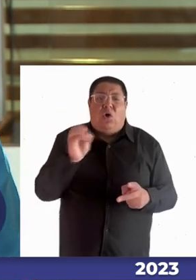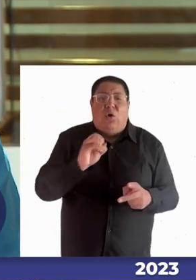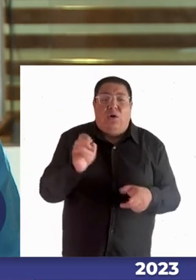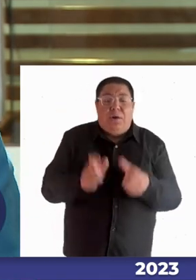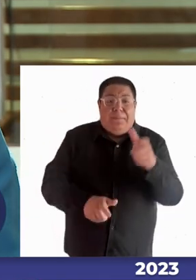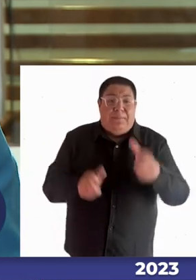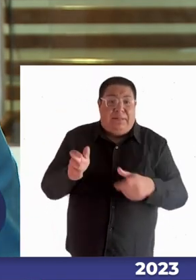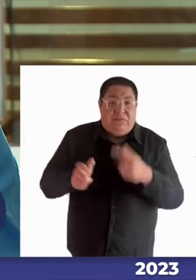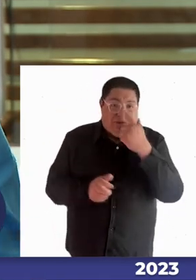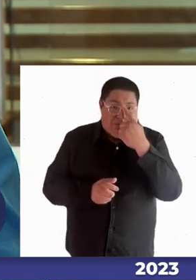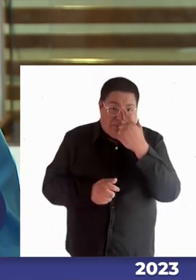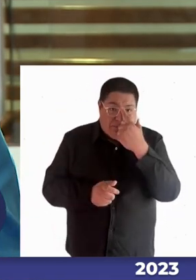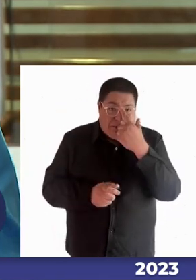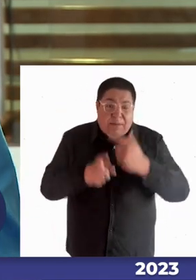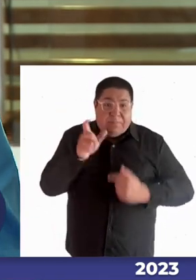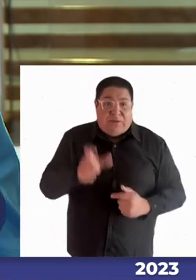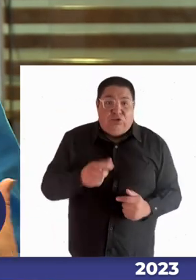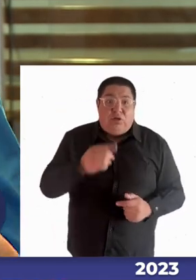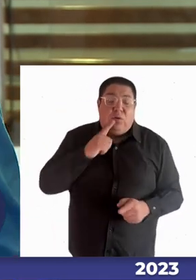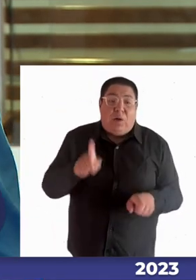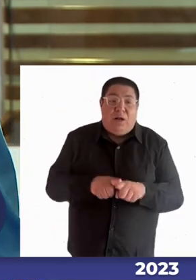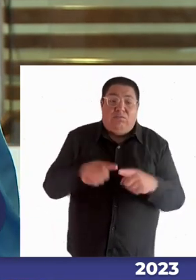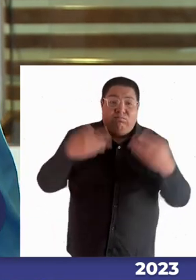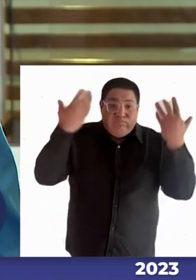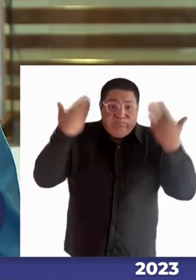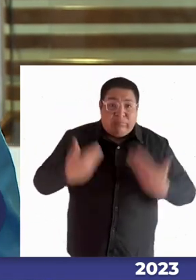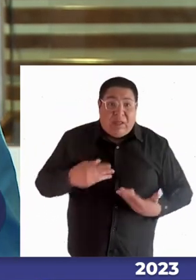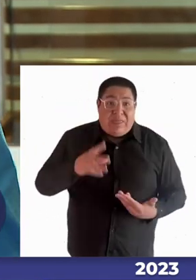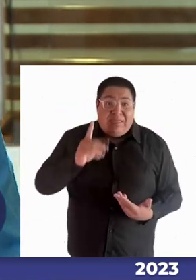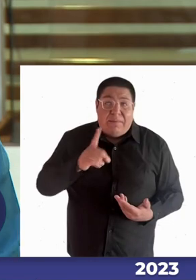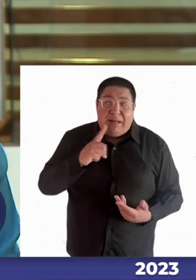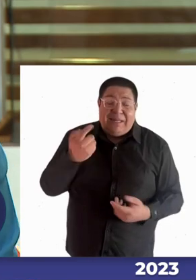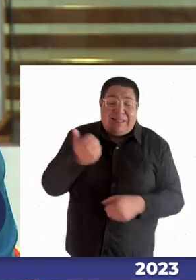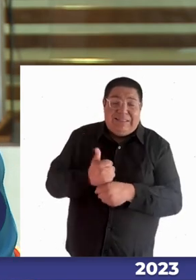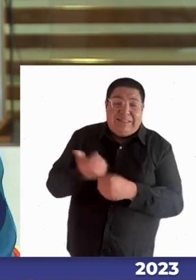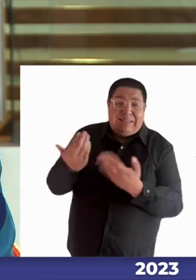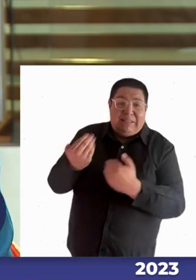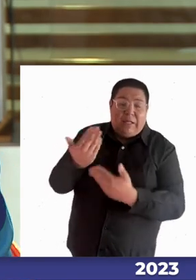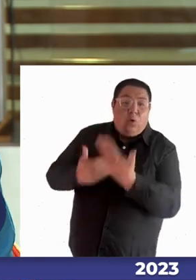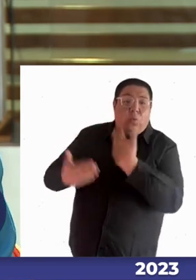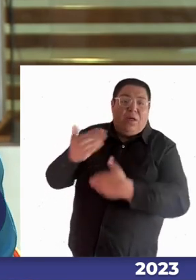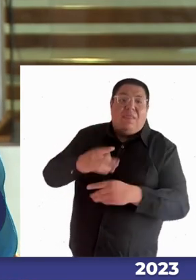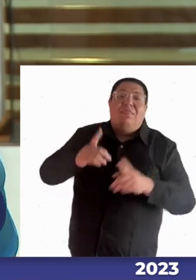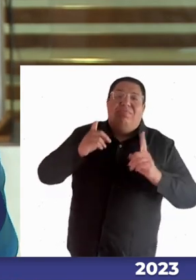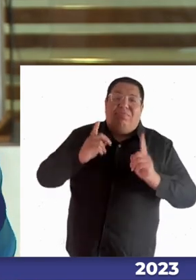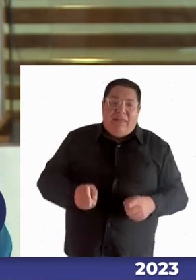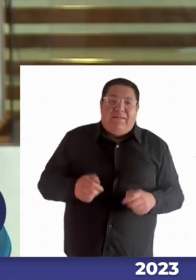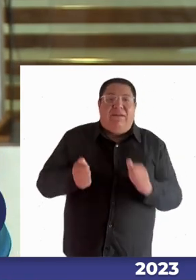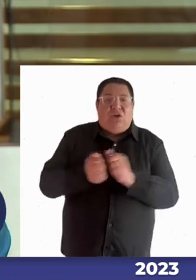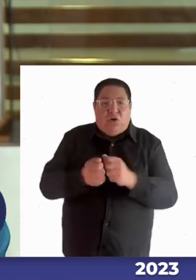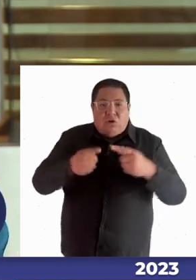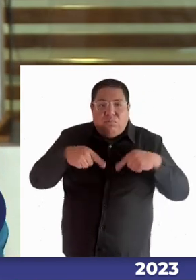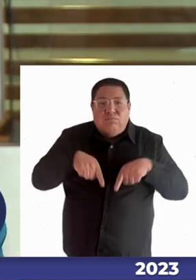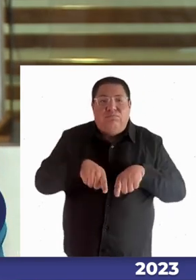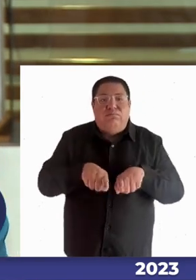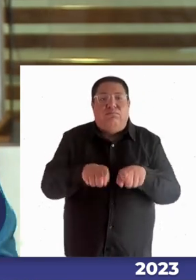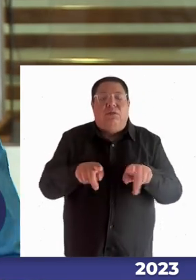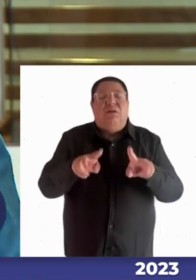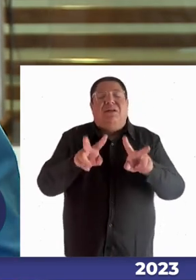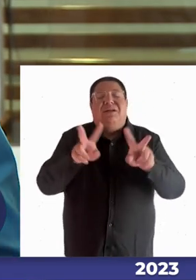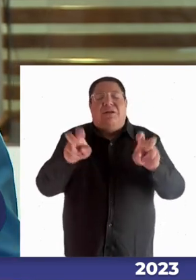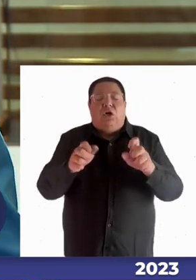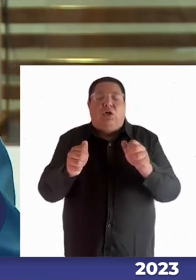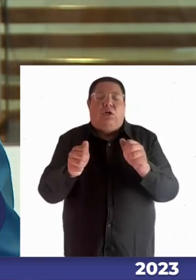una discapacidad importante que necesitaban su cuidador tenían que entrar a las residencias sanitarias y a las clínicas con un acompañamiento